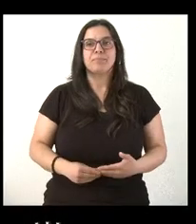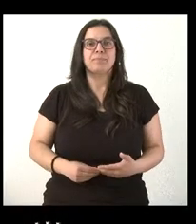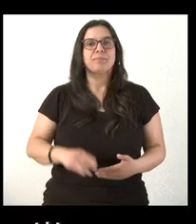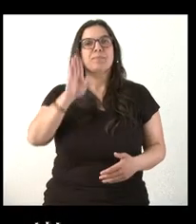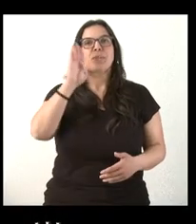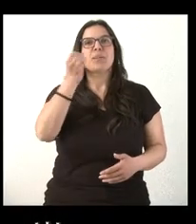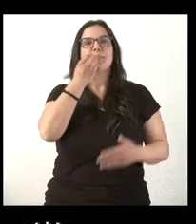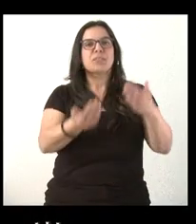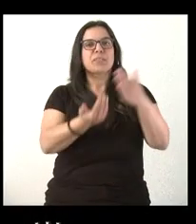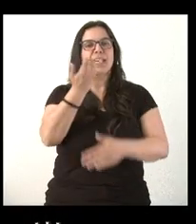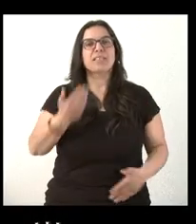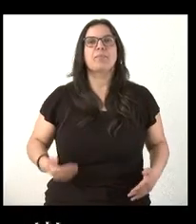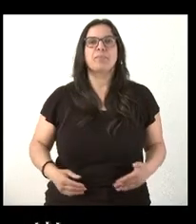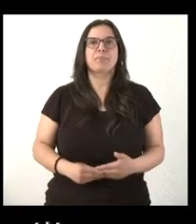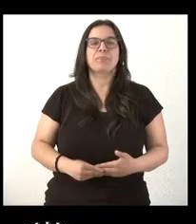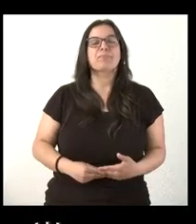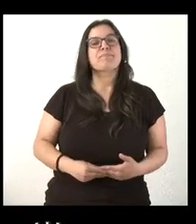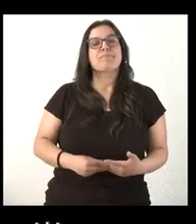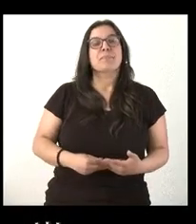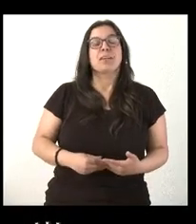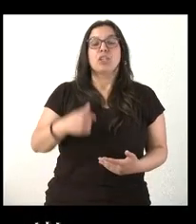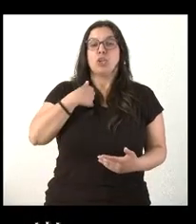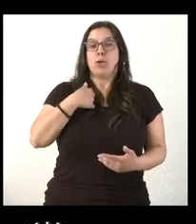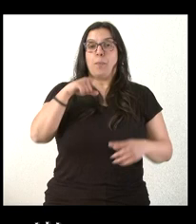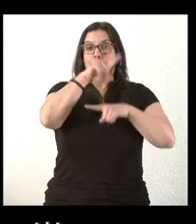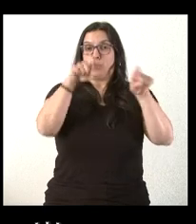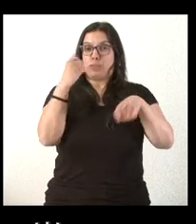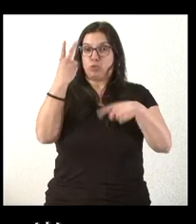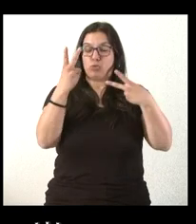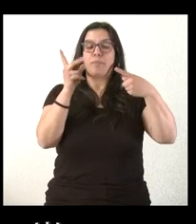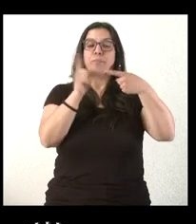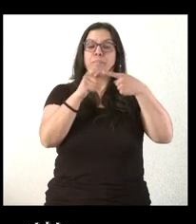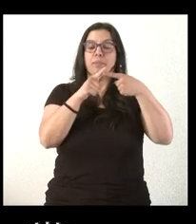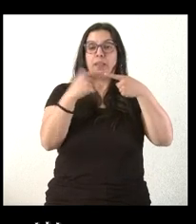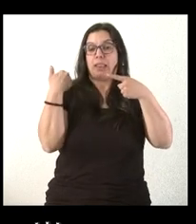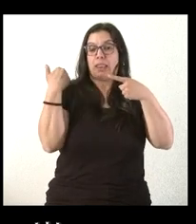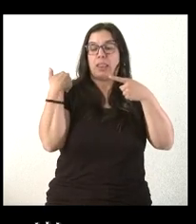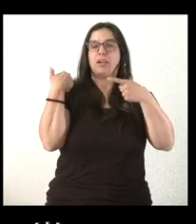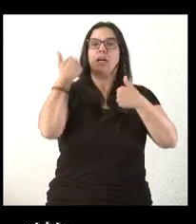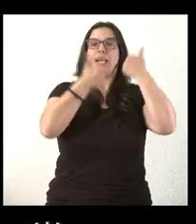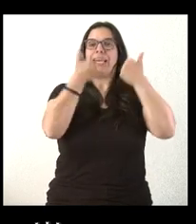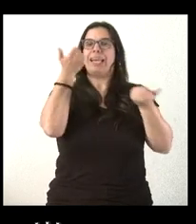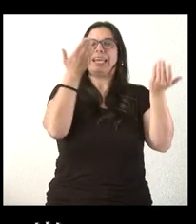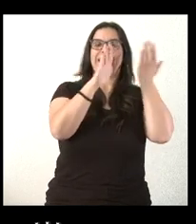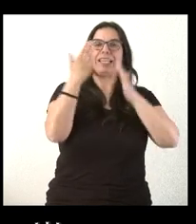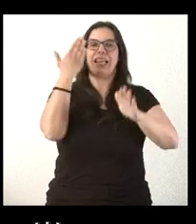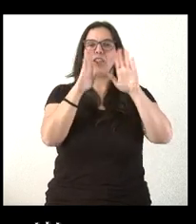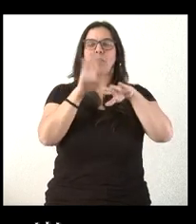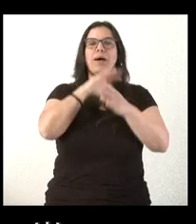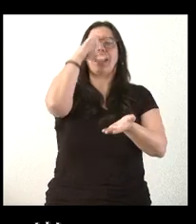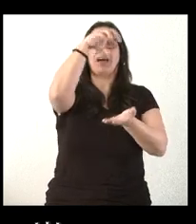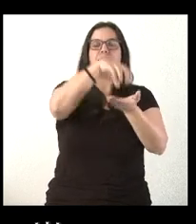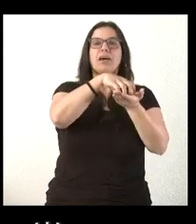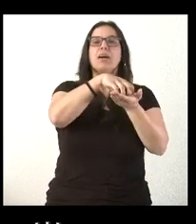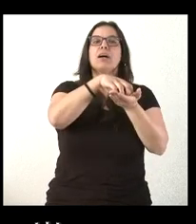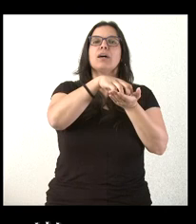Hola, buenos días. Tenía en este caso dos preguntas. La primera es, acaba de salir la licitación de la terminación de la urbanización del PEMA